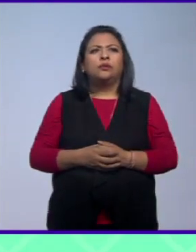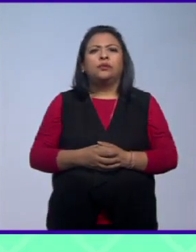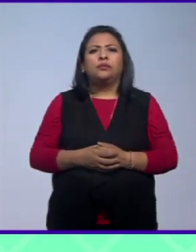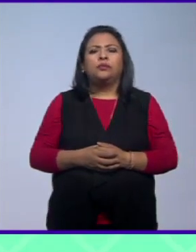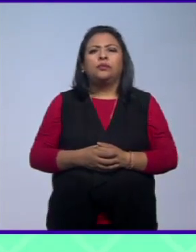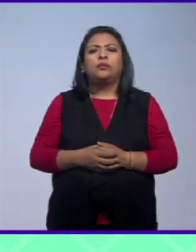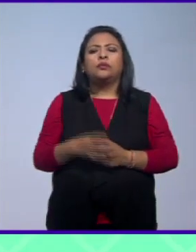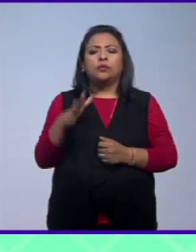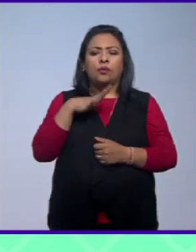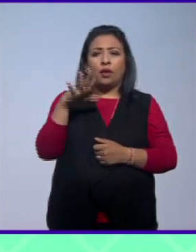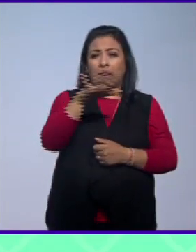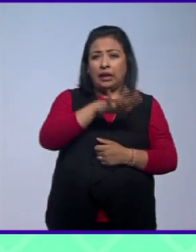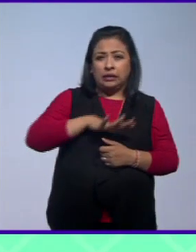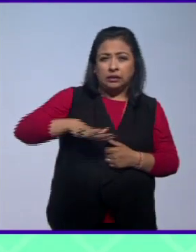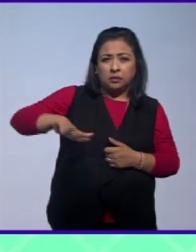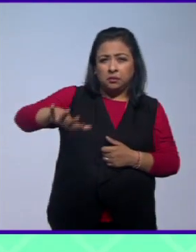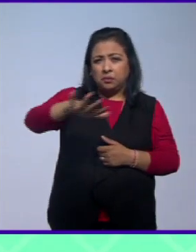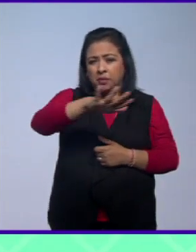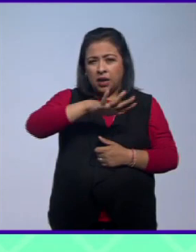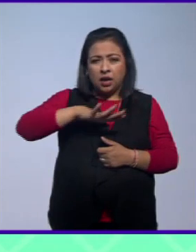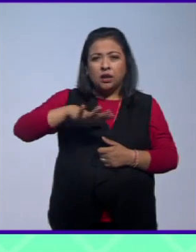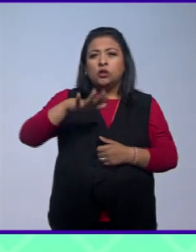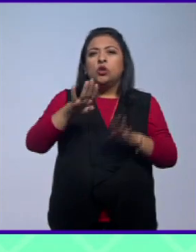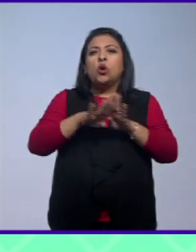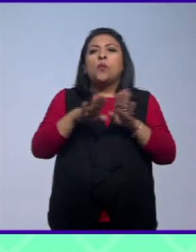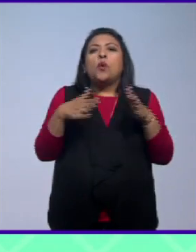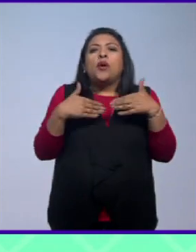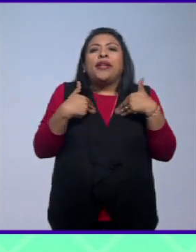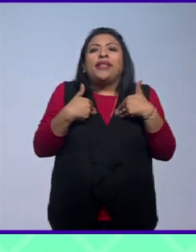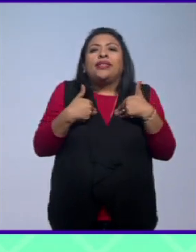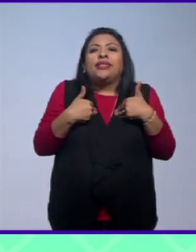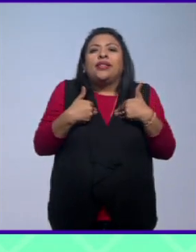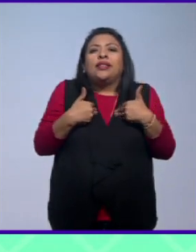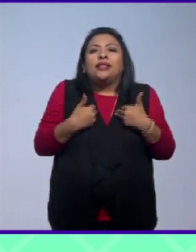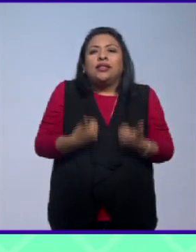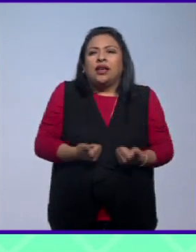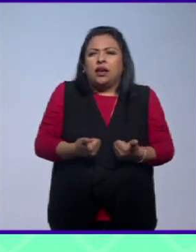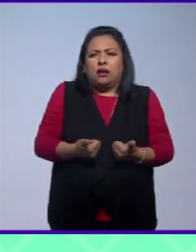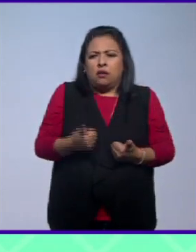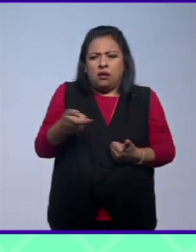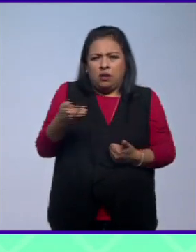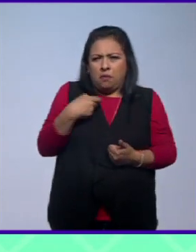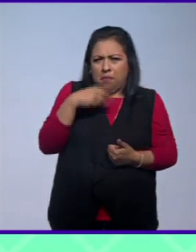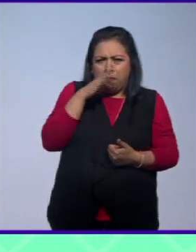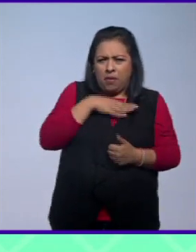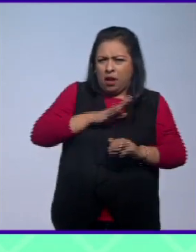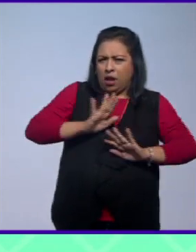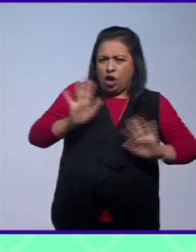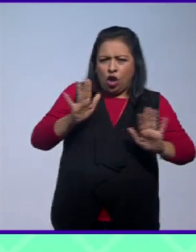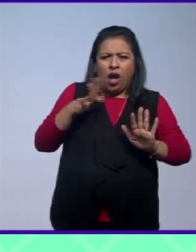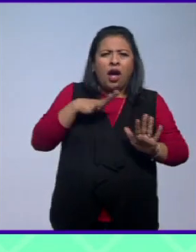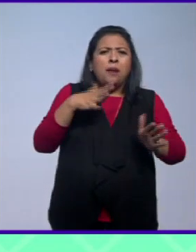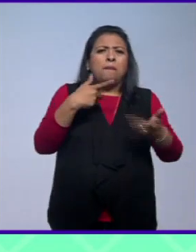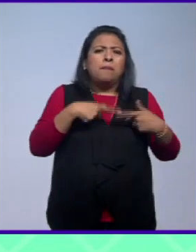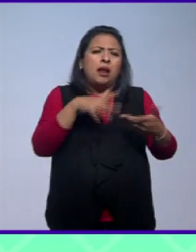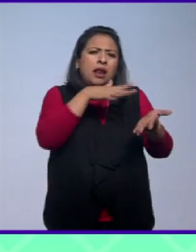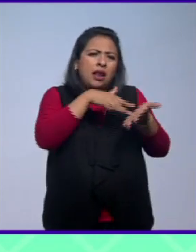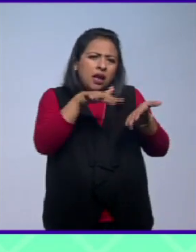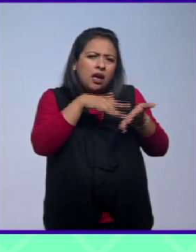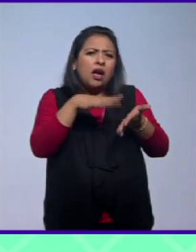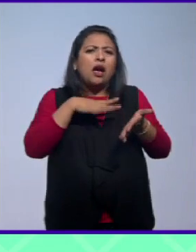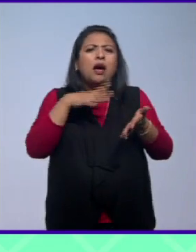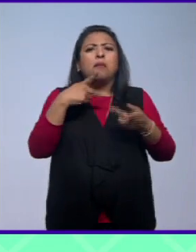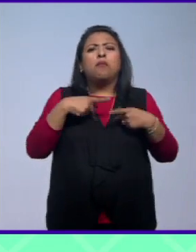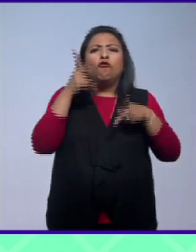un espacio de interpretaciones no hay una interpretación mala hay lectores hay visitantes hay